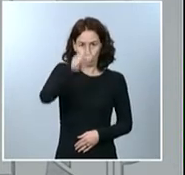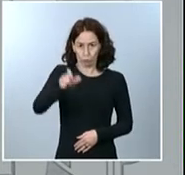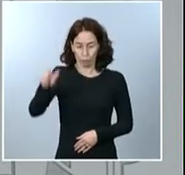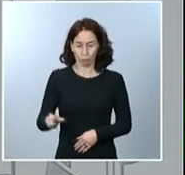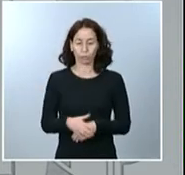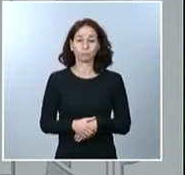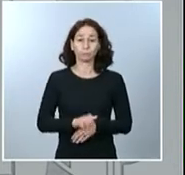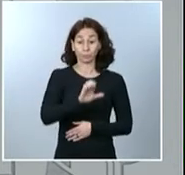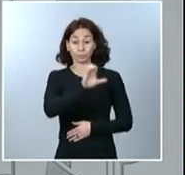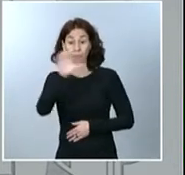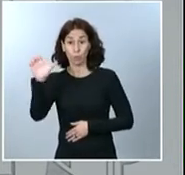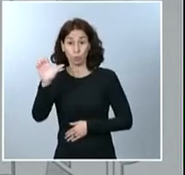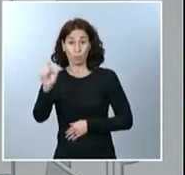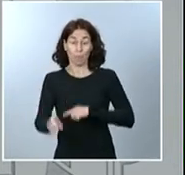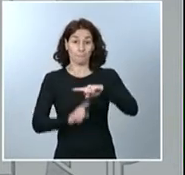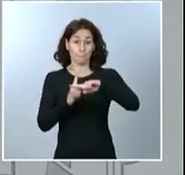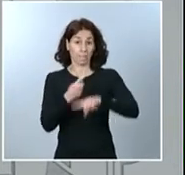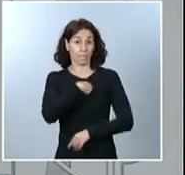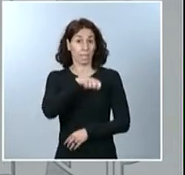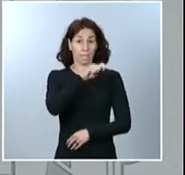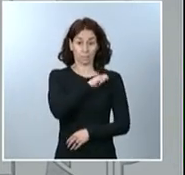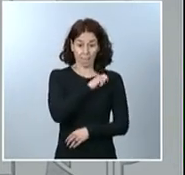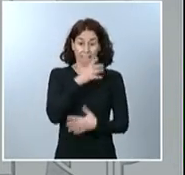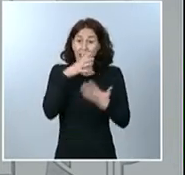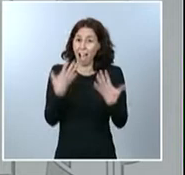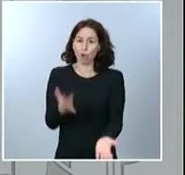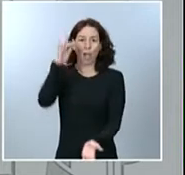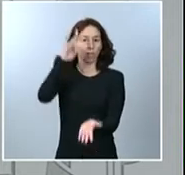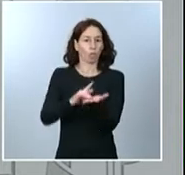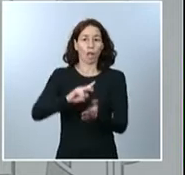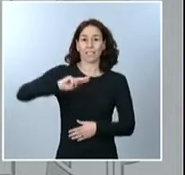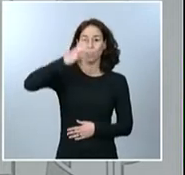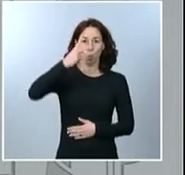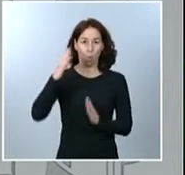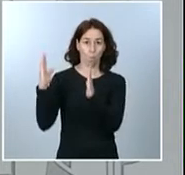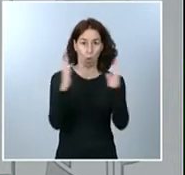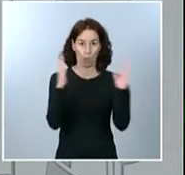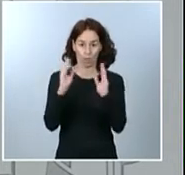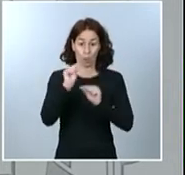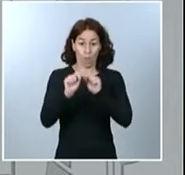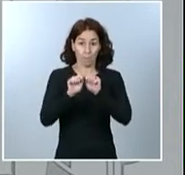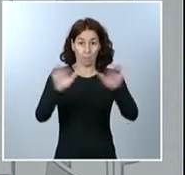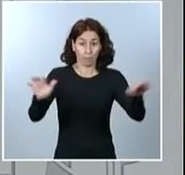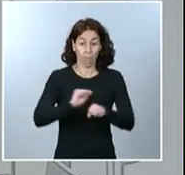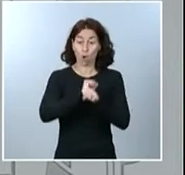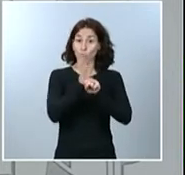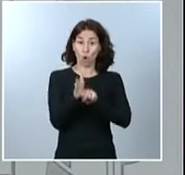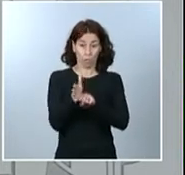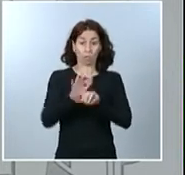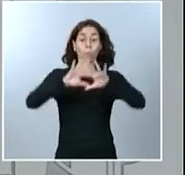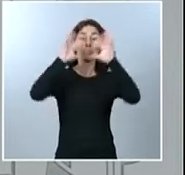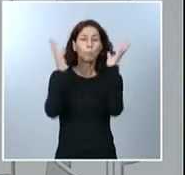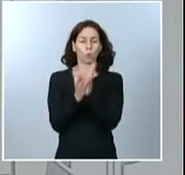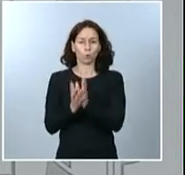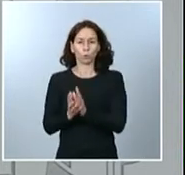estamos plenamente inmersos en la segunda ola de la pandemia. El COVID-19 se extiende por todo el mundo a gran velocidad, todos los días,